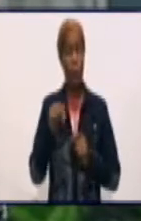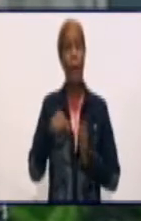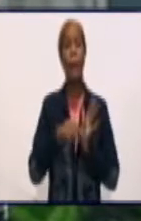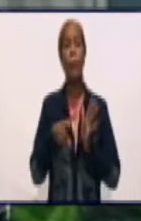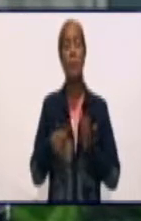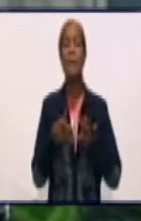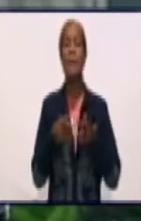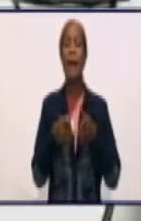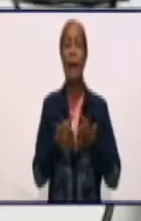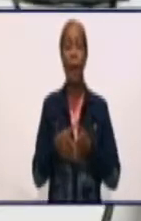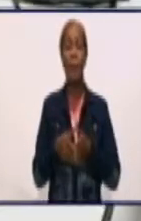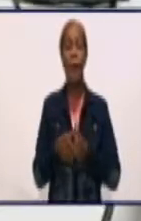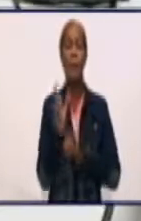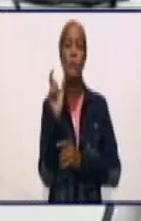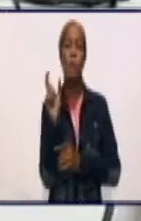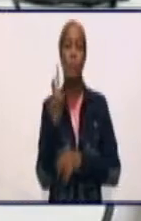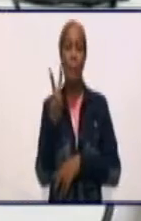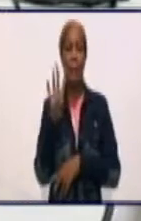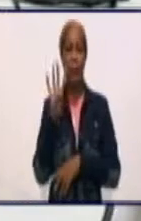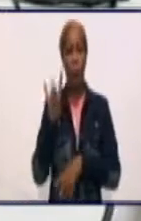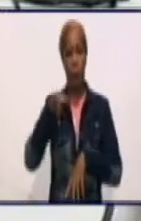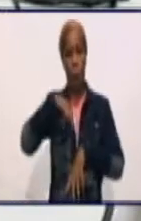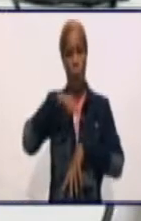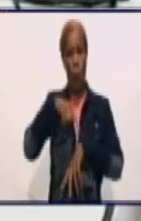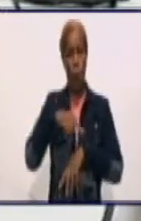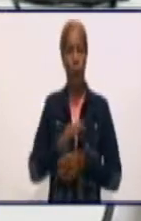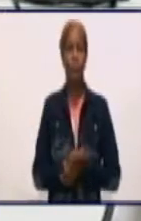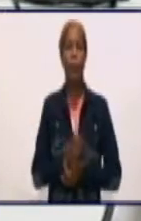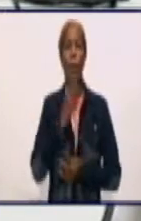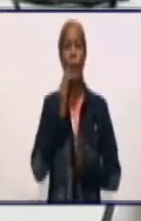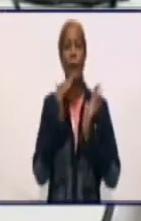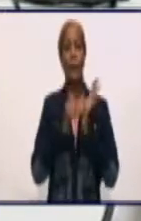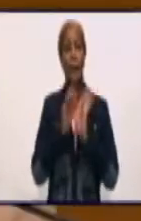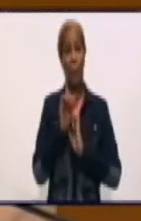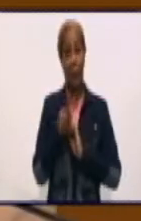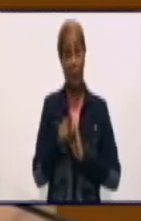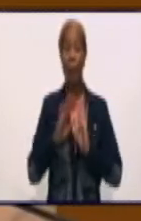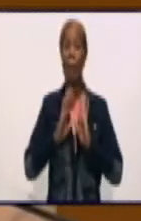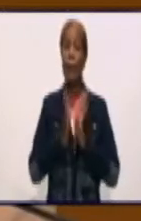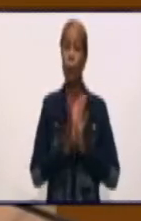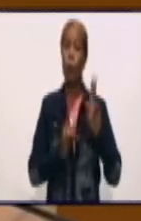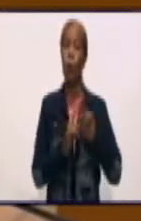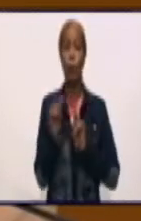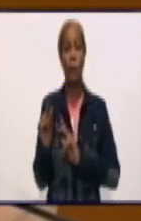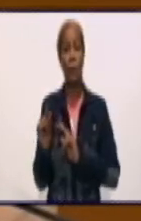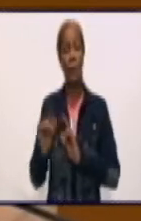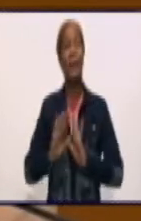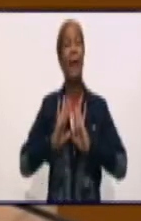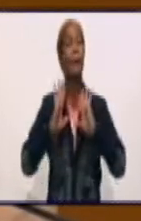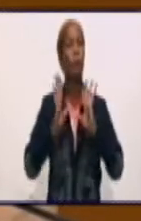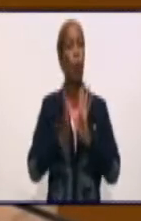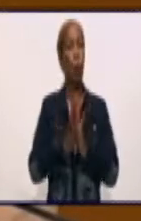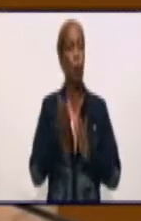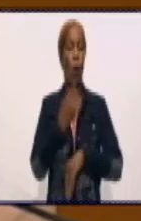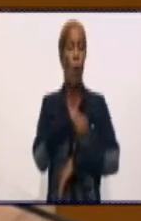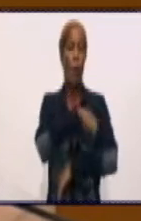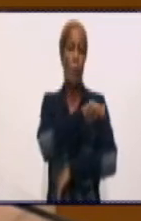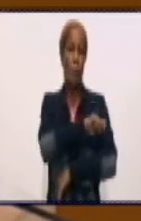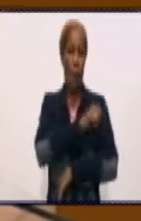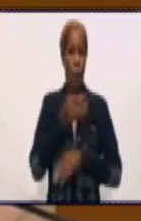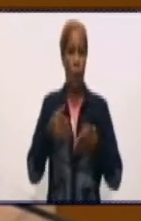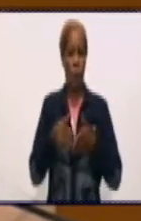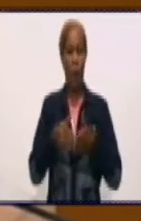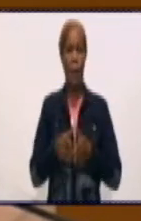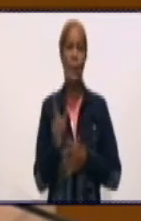las últimas 24 horas. Sí, Jonel, buenas tardes para ti, para todos los presentes en el estudio, y para todo el pueblo de Granma. En las últimas